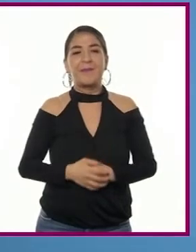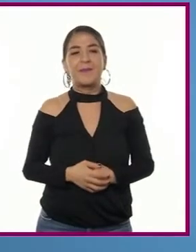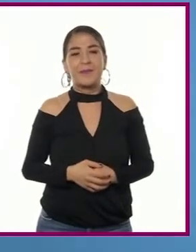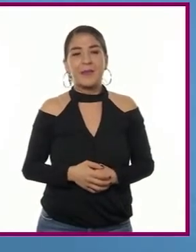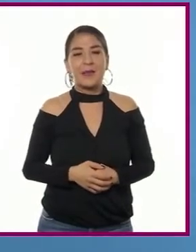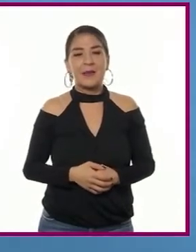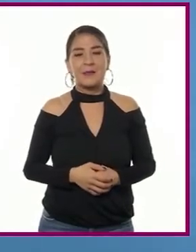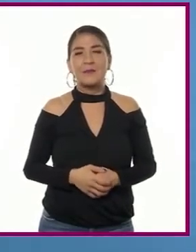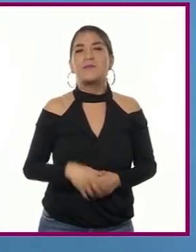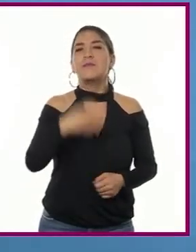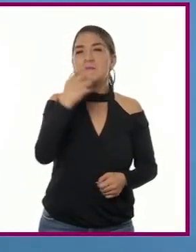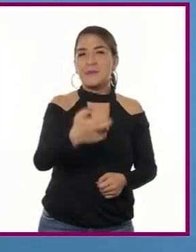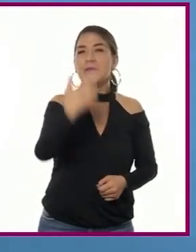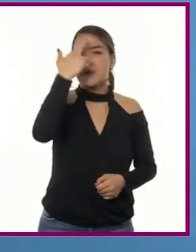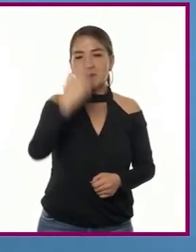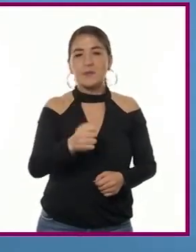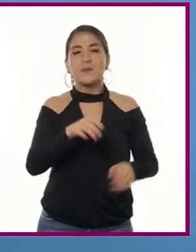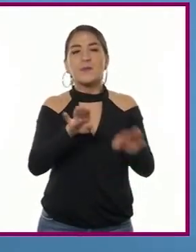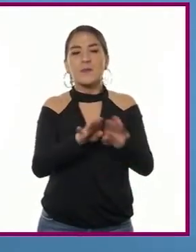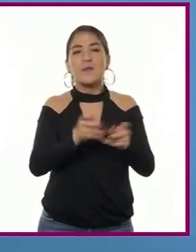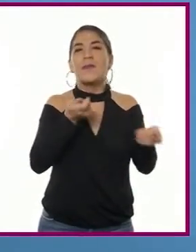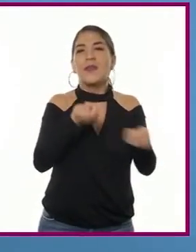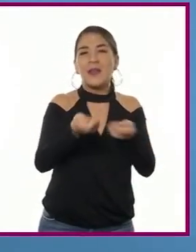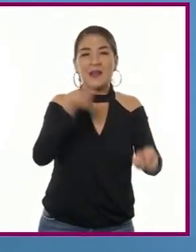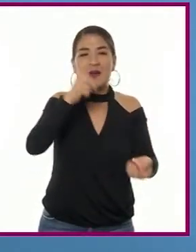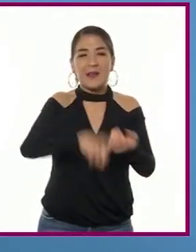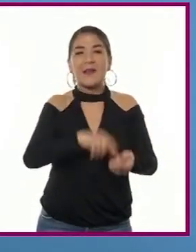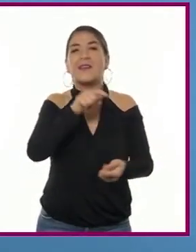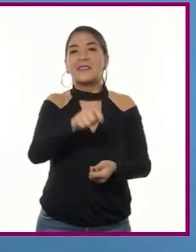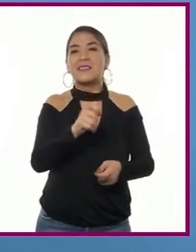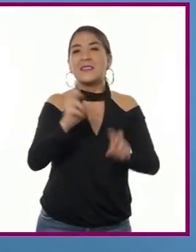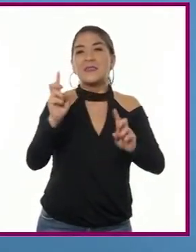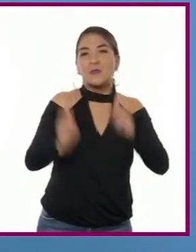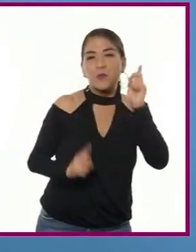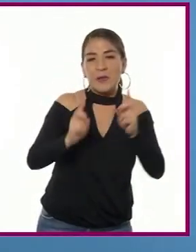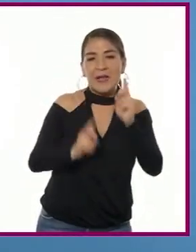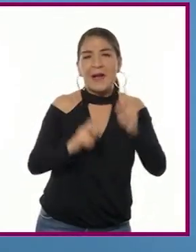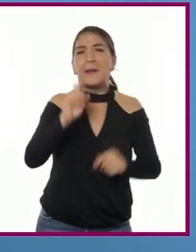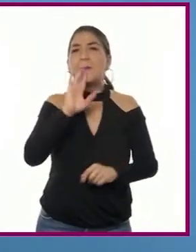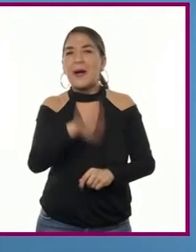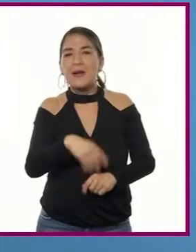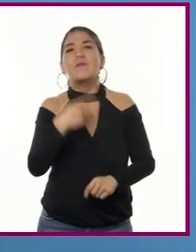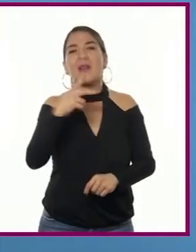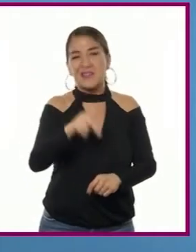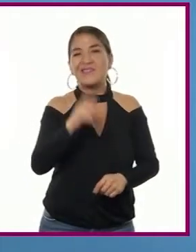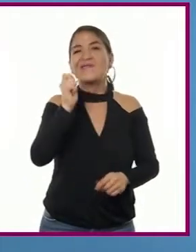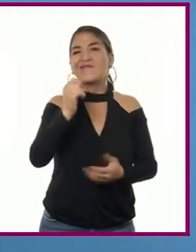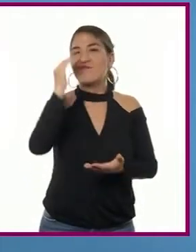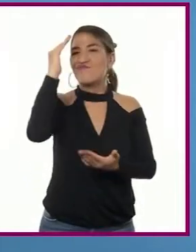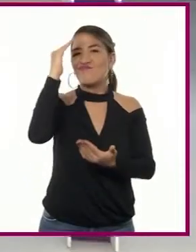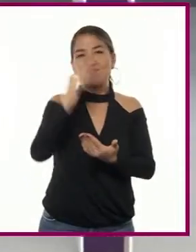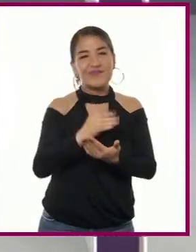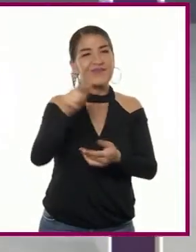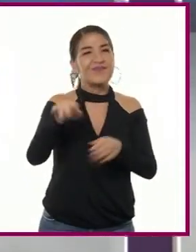Con lo cual, su control, si bien nunca estuvo en duda, sí redujo su intensidad y eficiencia.